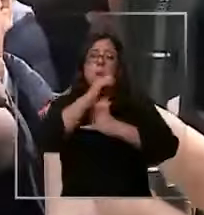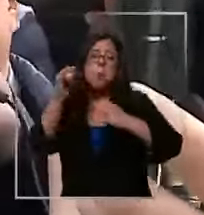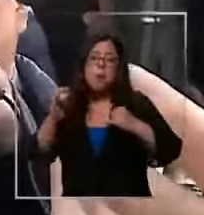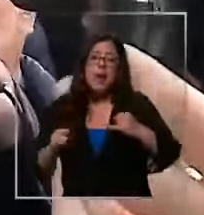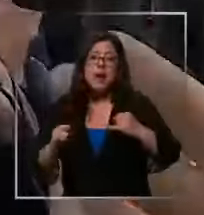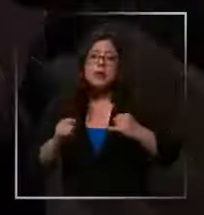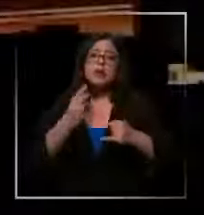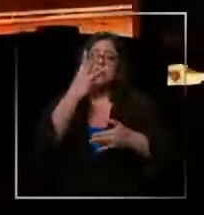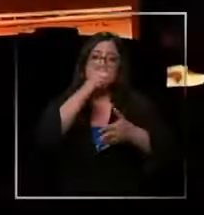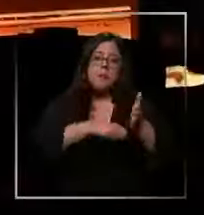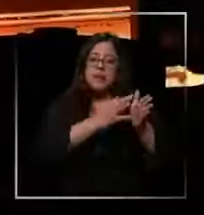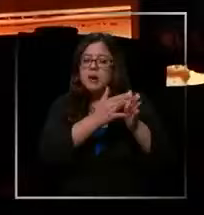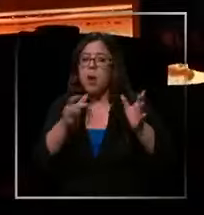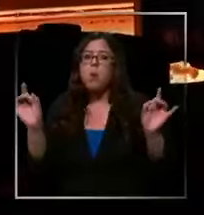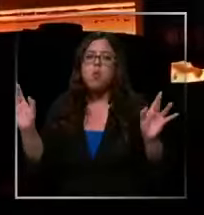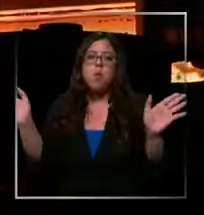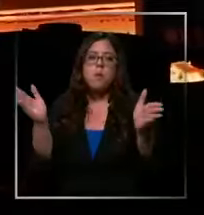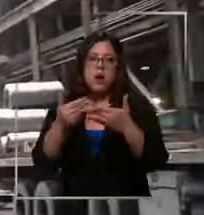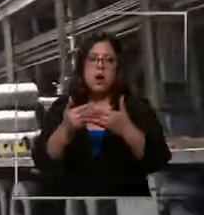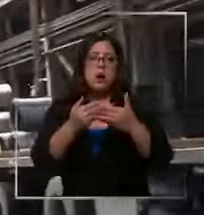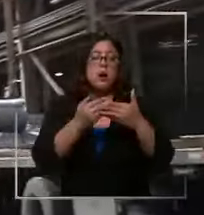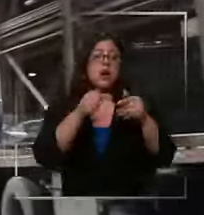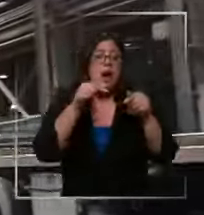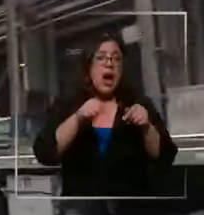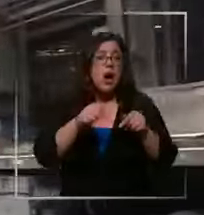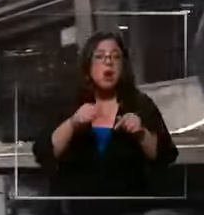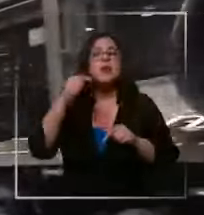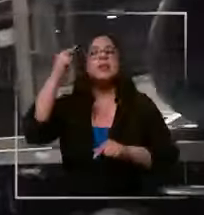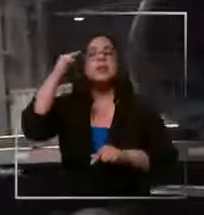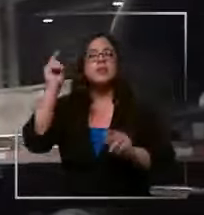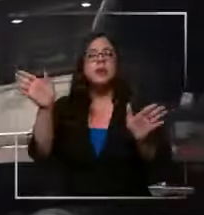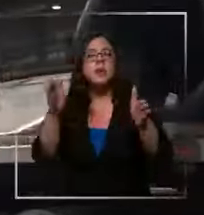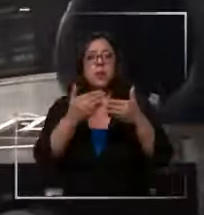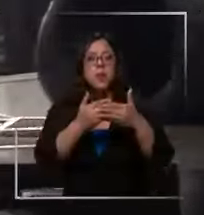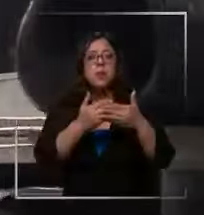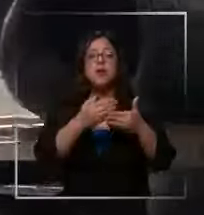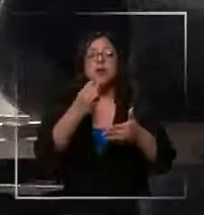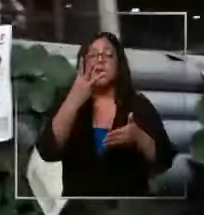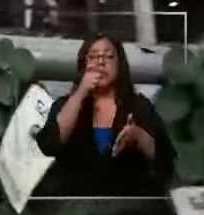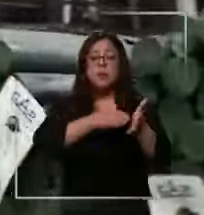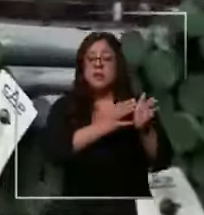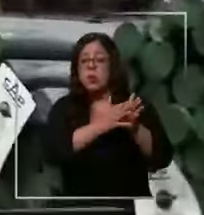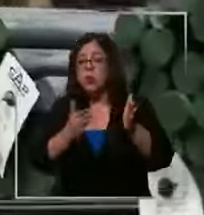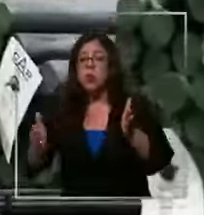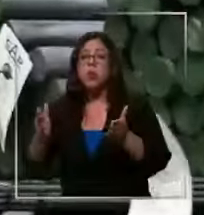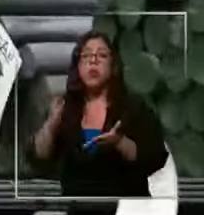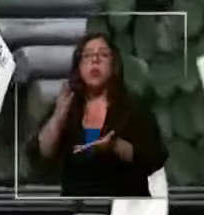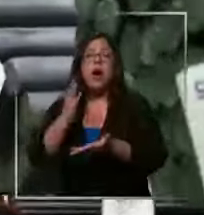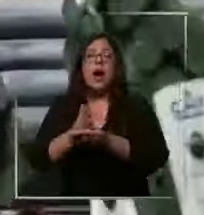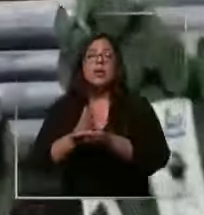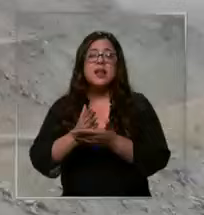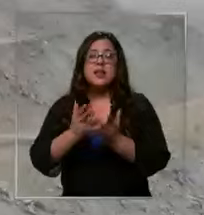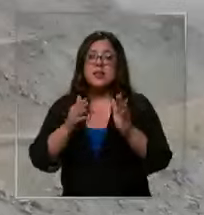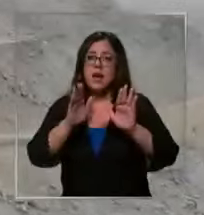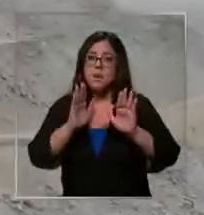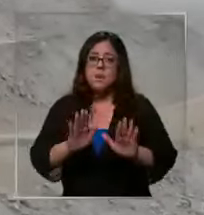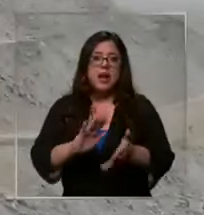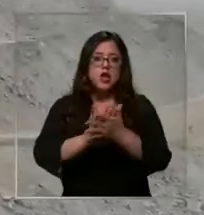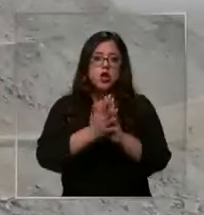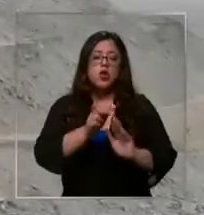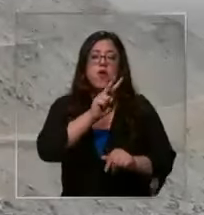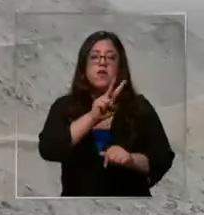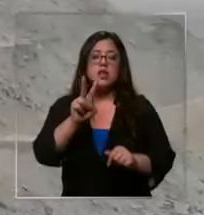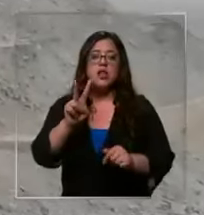de tres meses. Por no pronto se concreta el cierre de Guachipato en un plan de tres meses hasta detener completamente la planta. 22